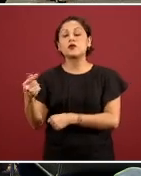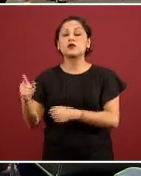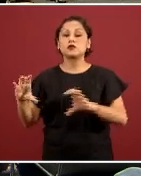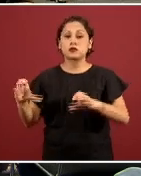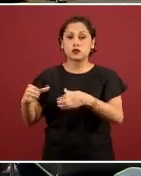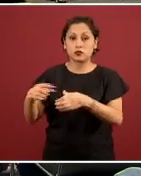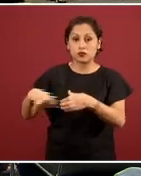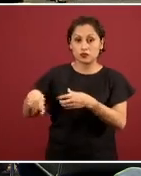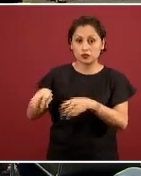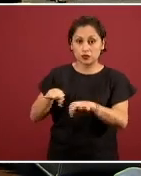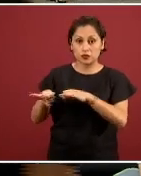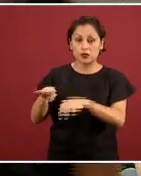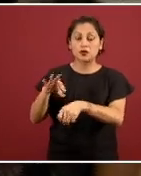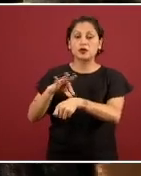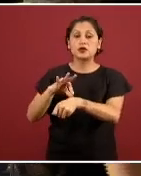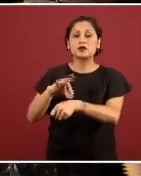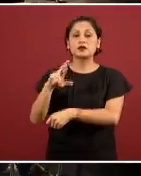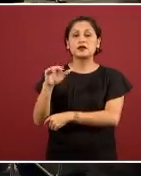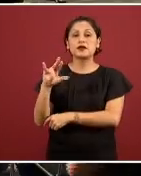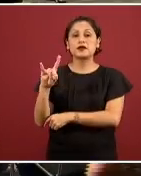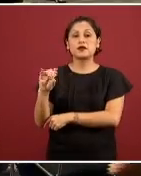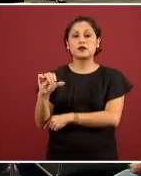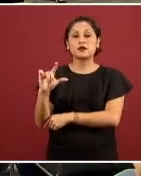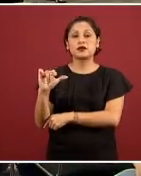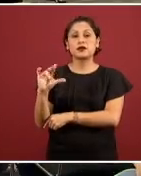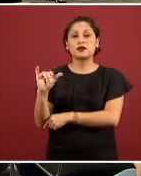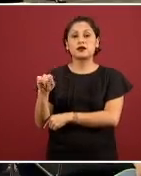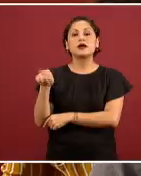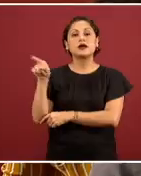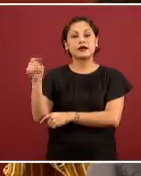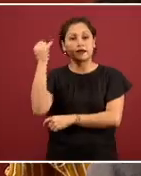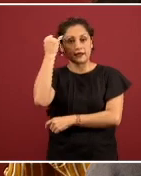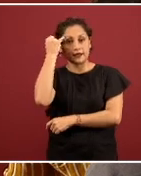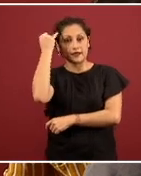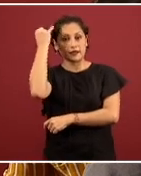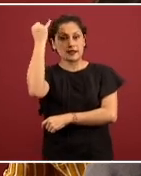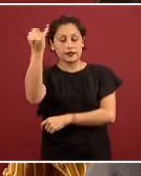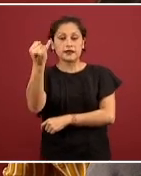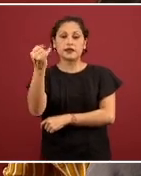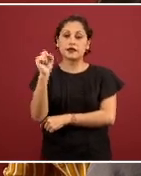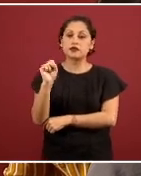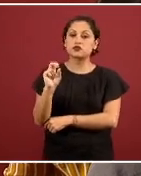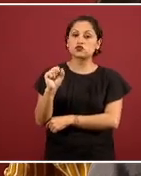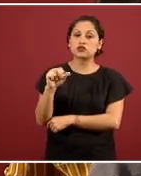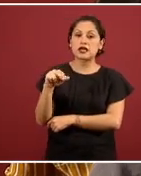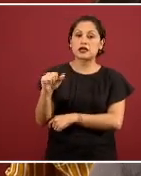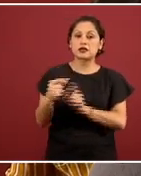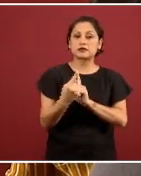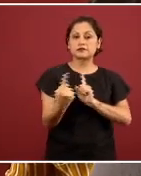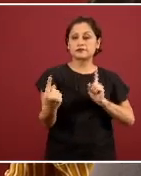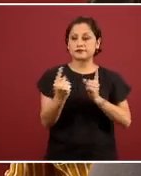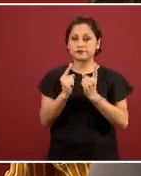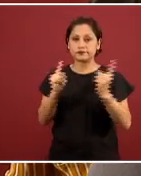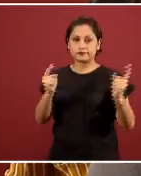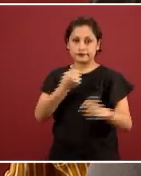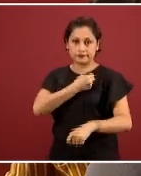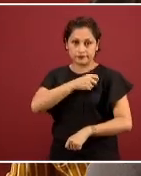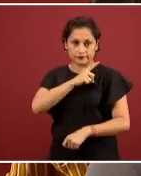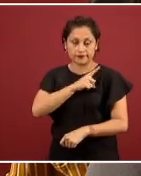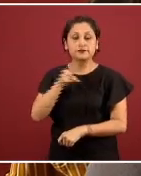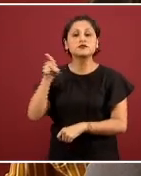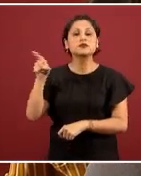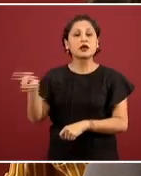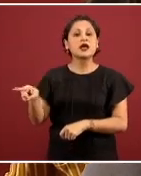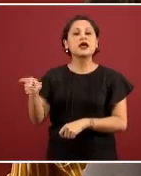Ricardo Cortés Alcalá, creador de Susana Distancia, quien es el director general de